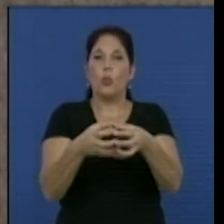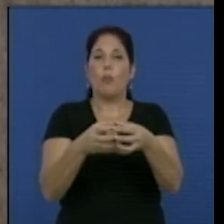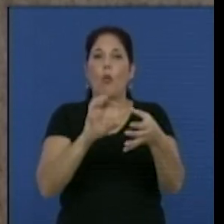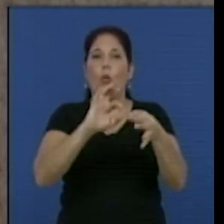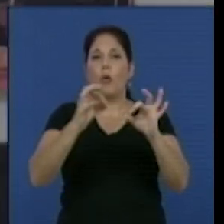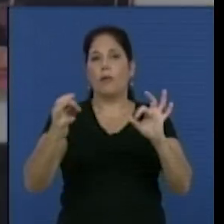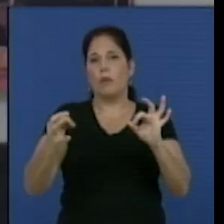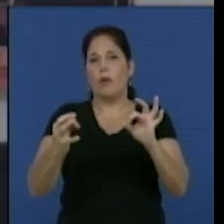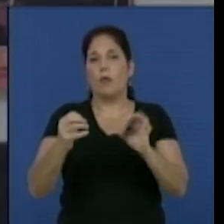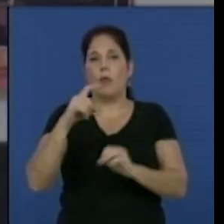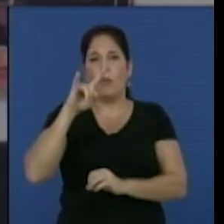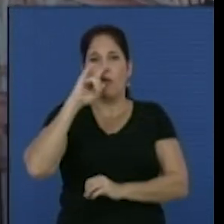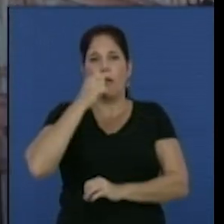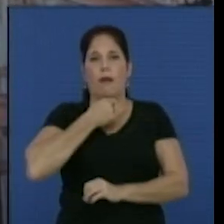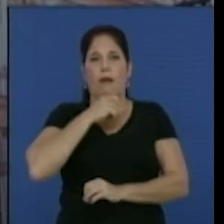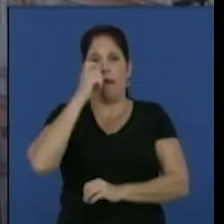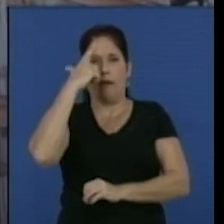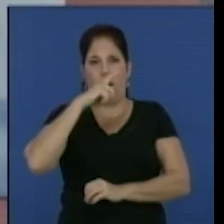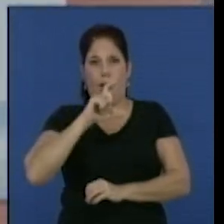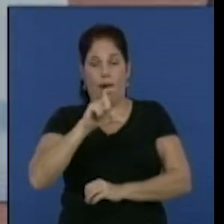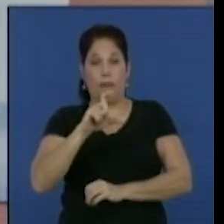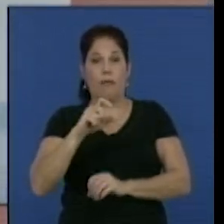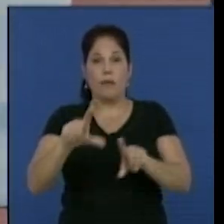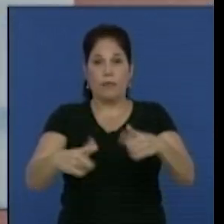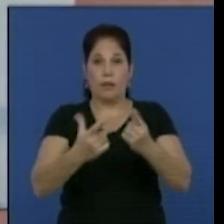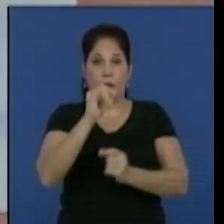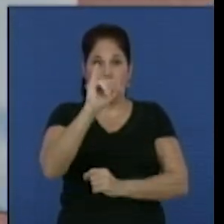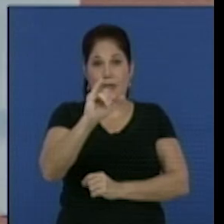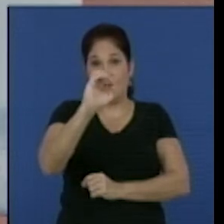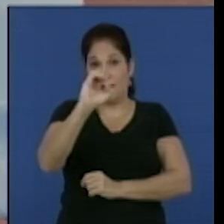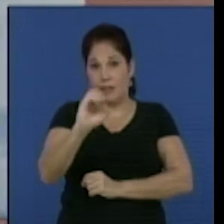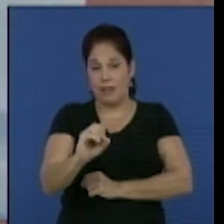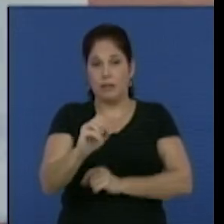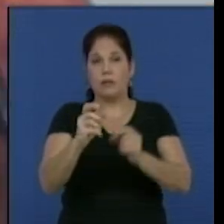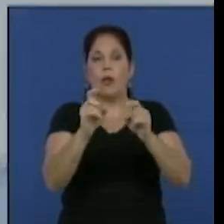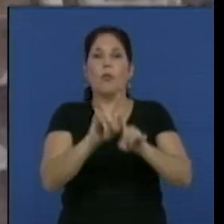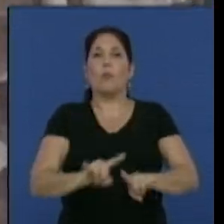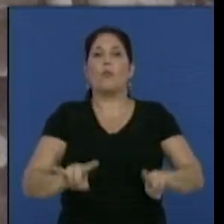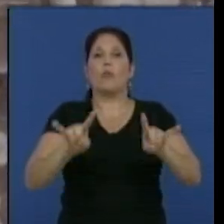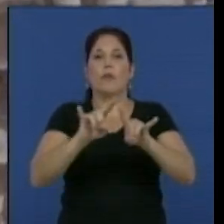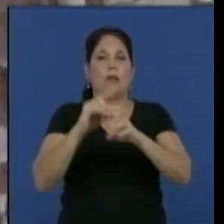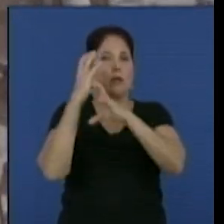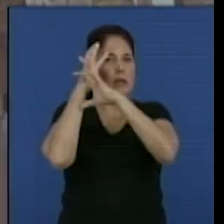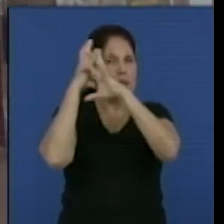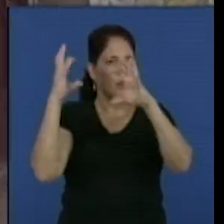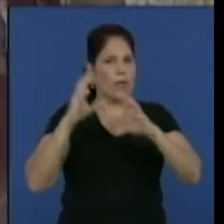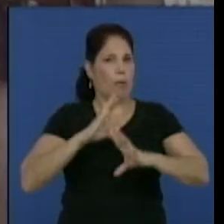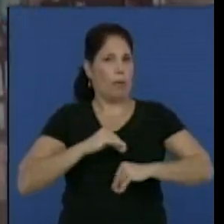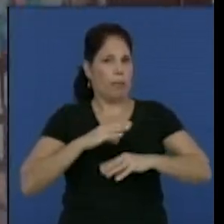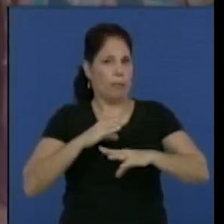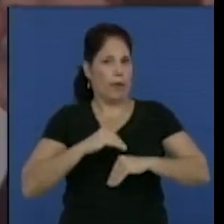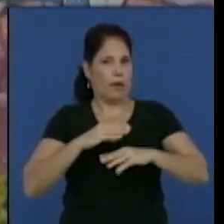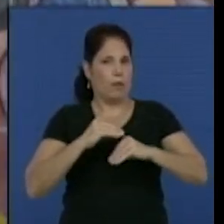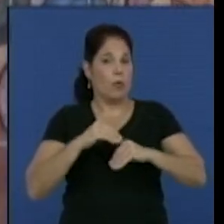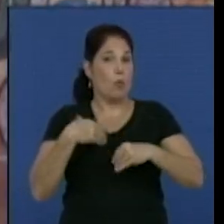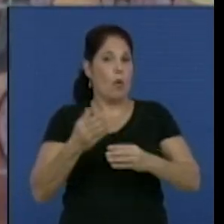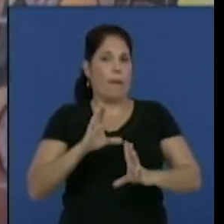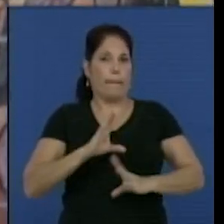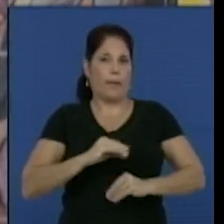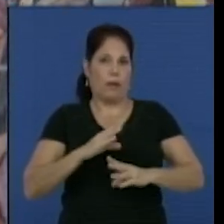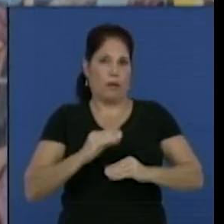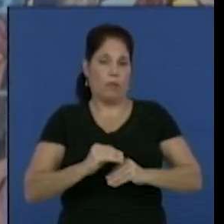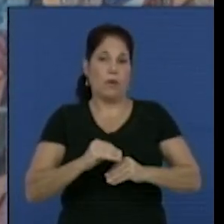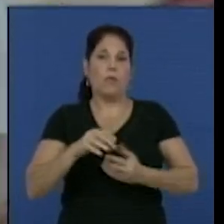Coordinadores de la UNEAC y al aniversario 60 de la creación de la Universidad Científico-Pedagógica Enrique José